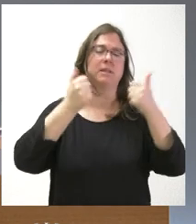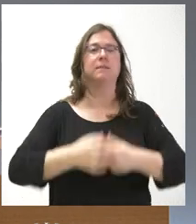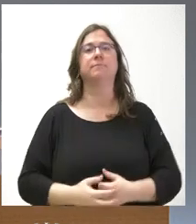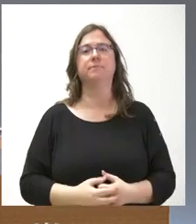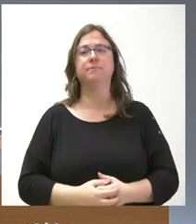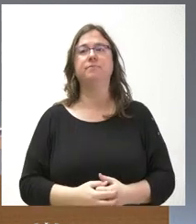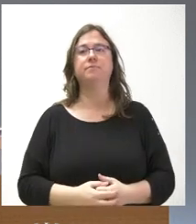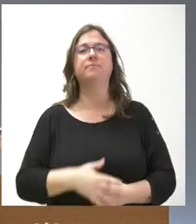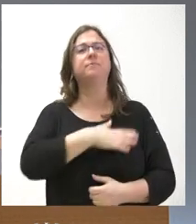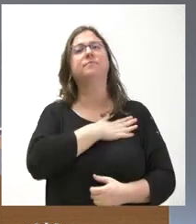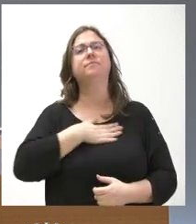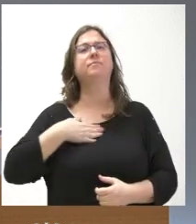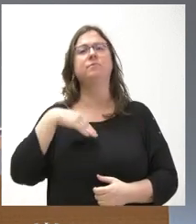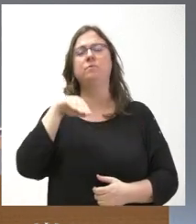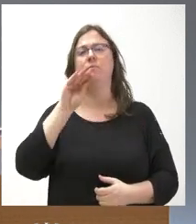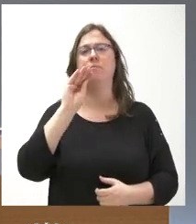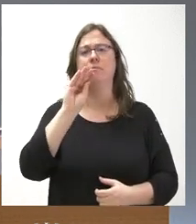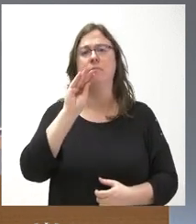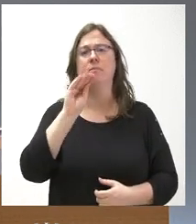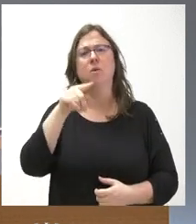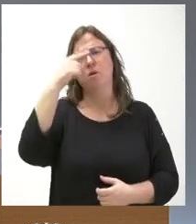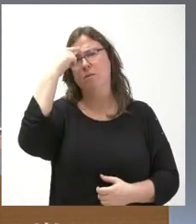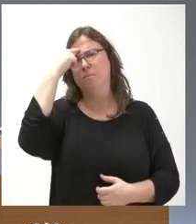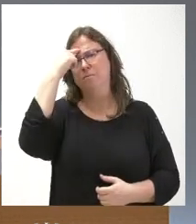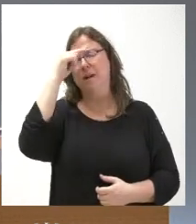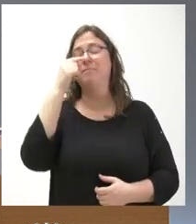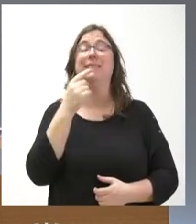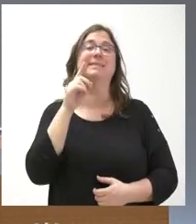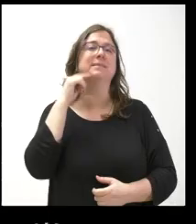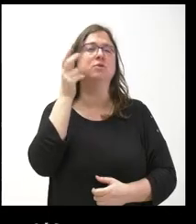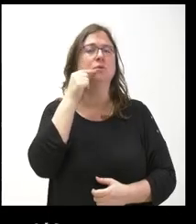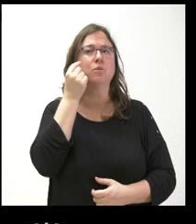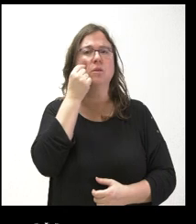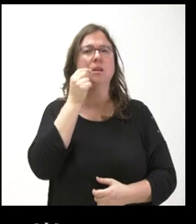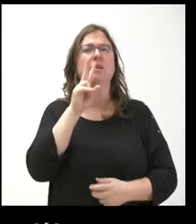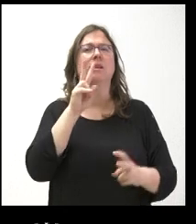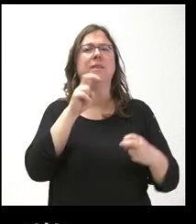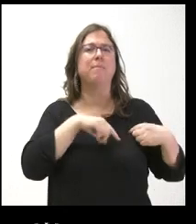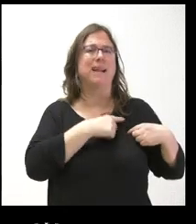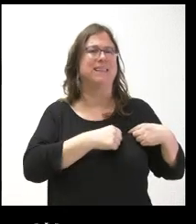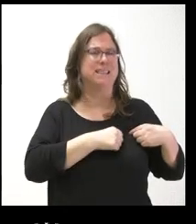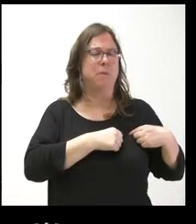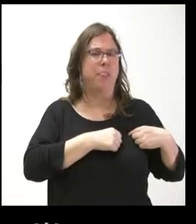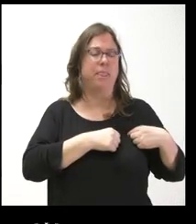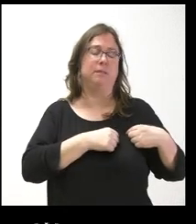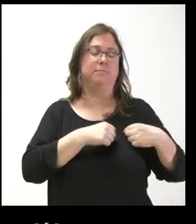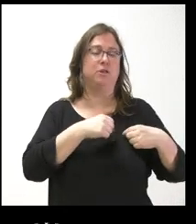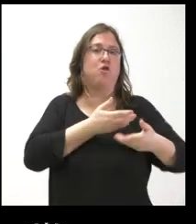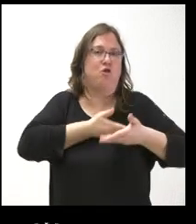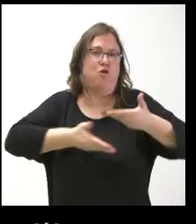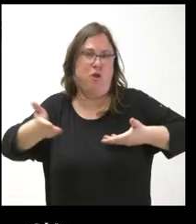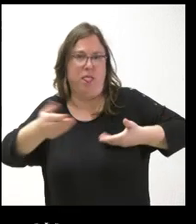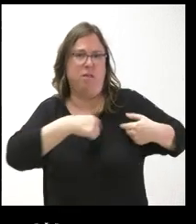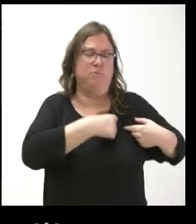Sí, quería preguntarle. ¿Siguen saliendo voces en contra de que se lleven las trasplantes del corazón o se dividan entre el clínico y